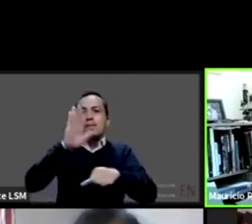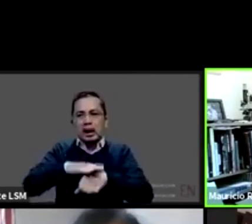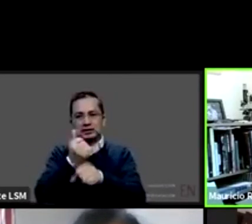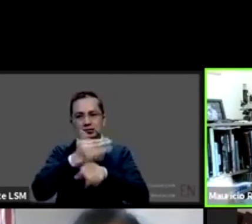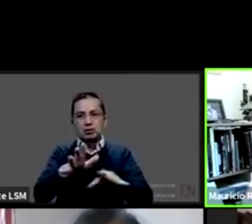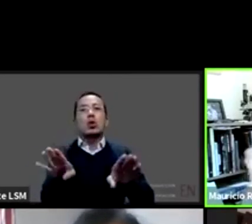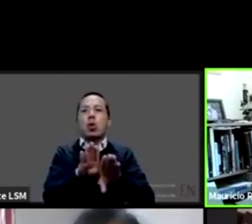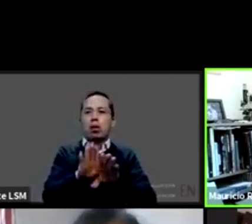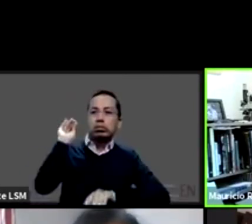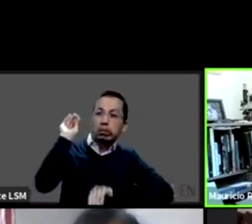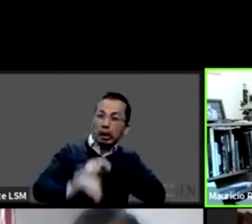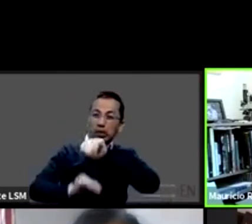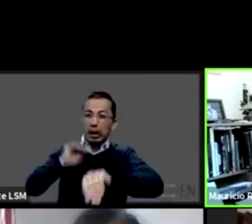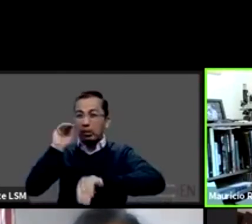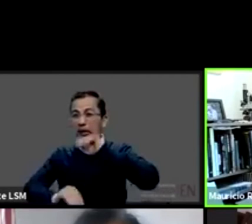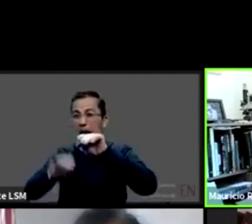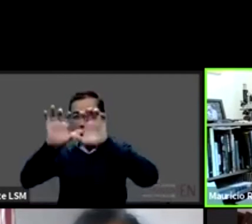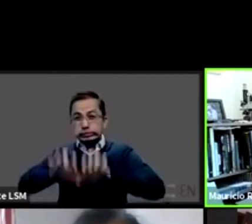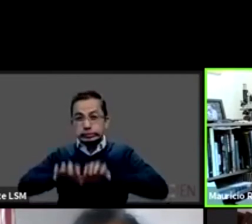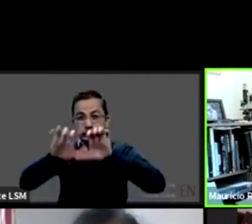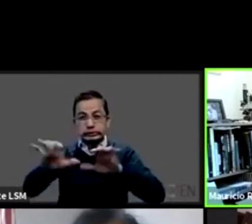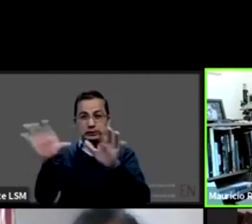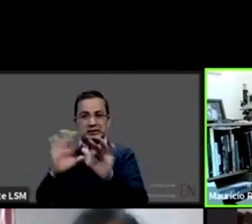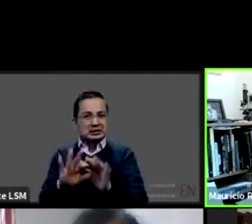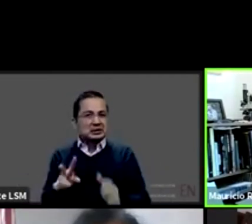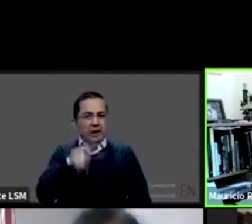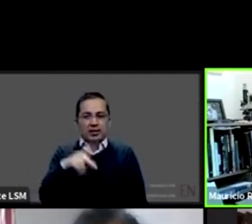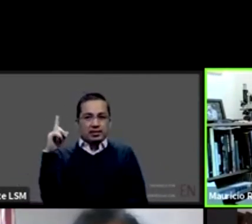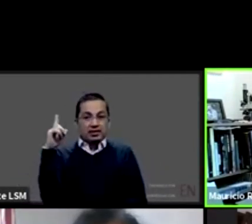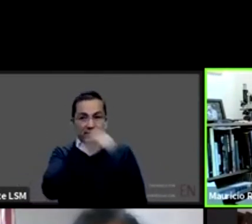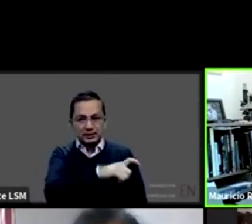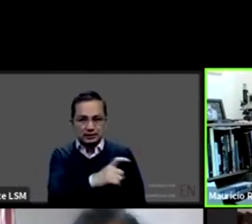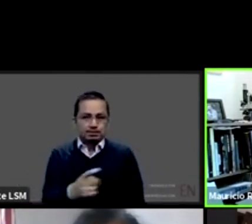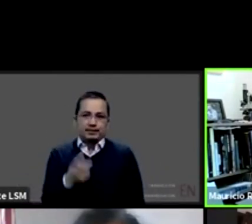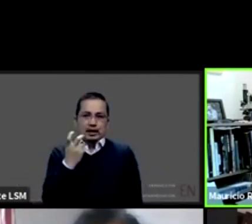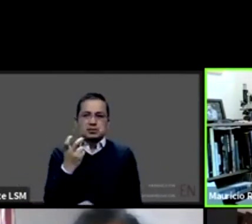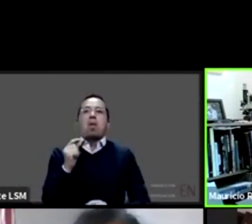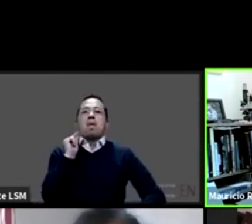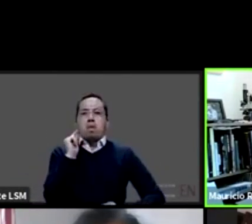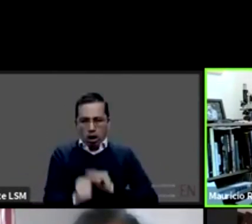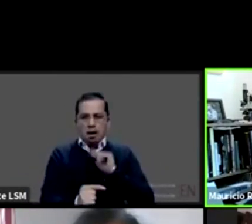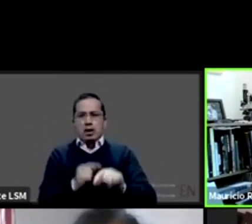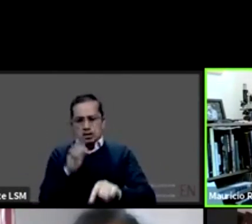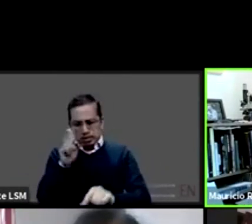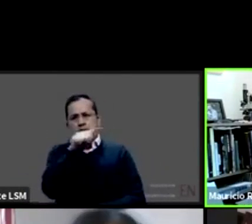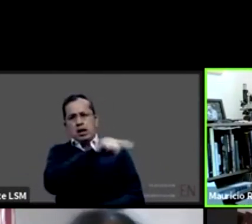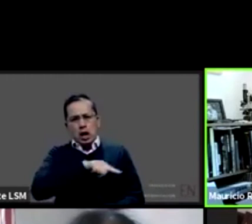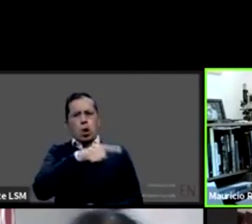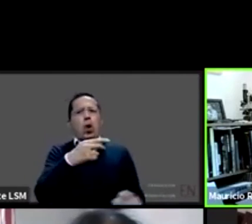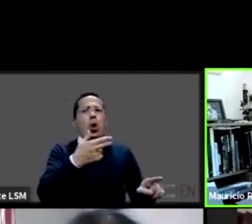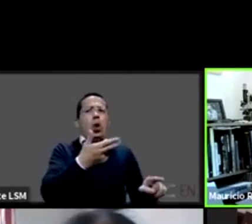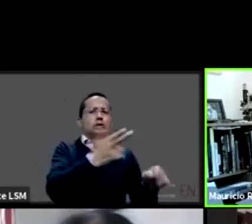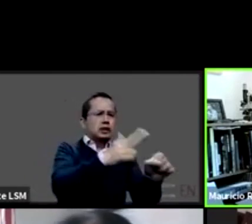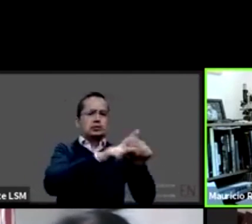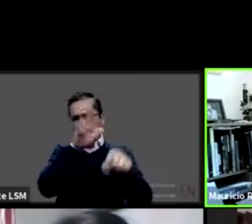más bien han ido incorporando ahí los todos los elementos ¿no? me parece increíble afortunadamente no fue una epidemia